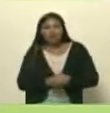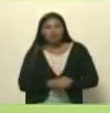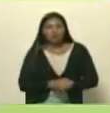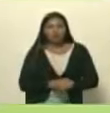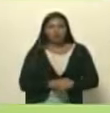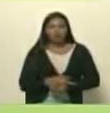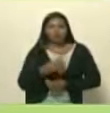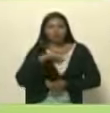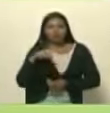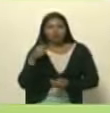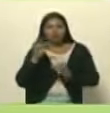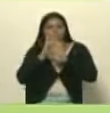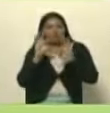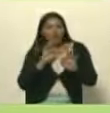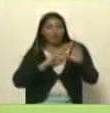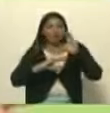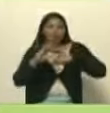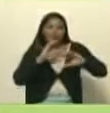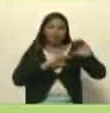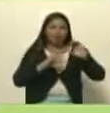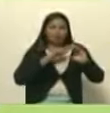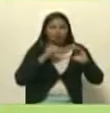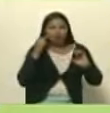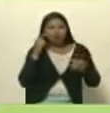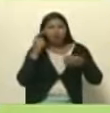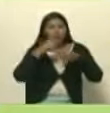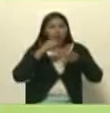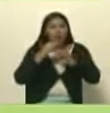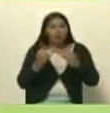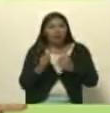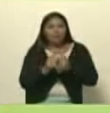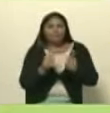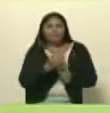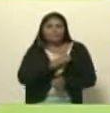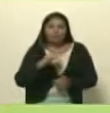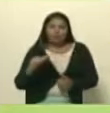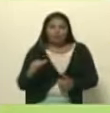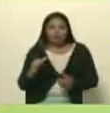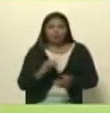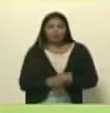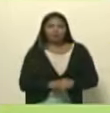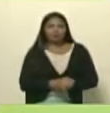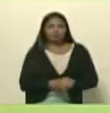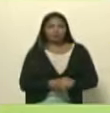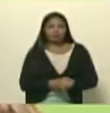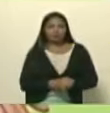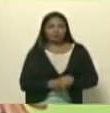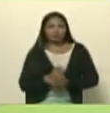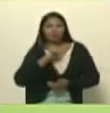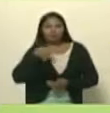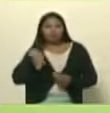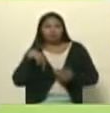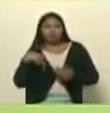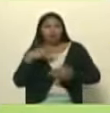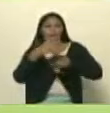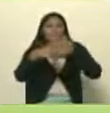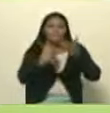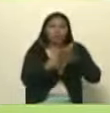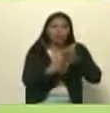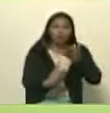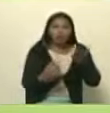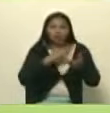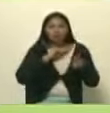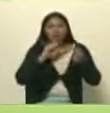y de un modo de comunicar que imponen las corporaciones privadas entonces proponer que el pueblo se